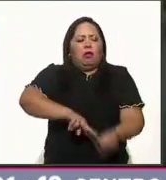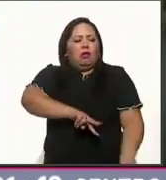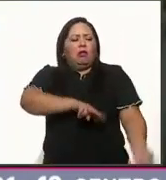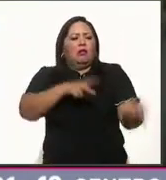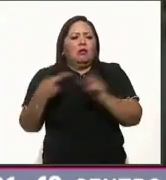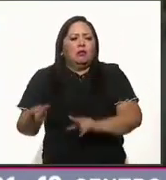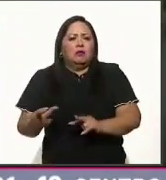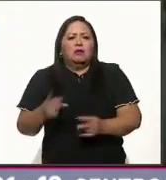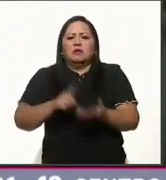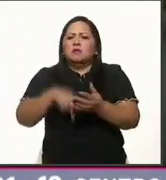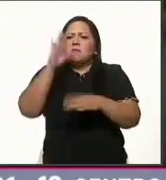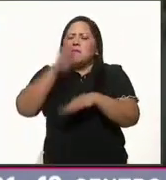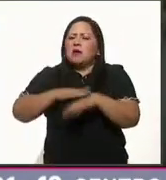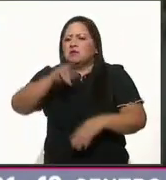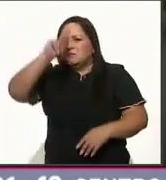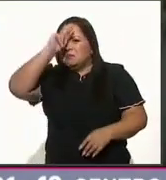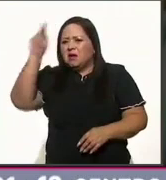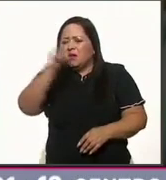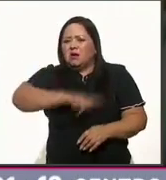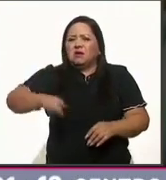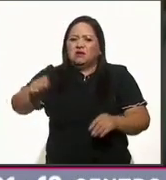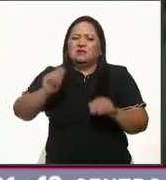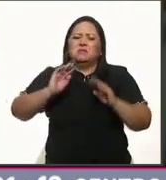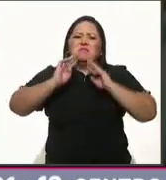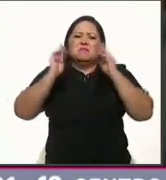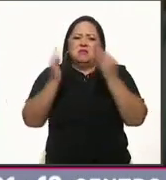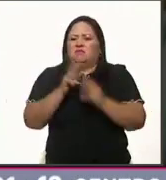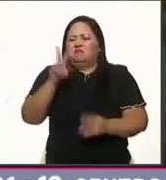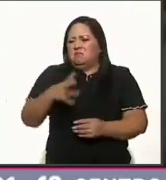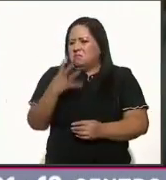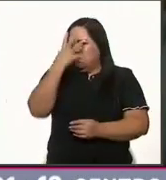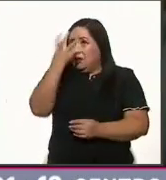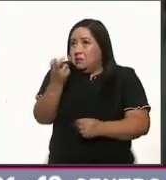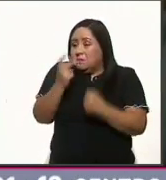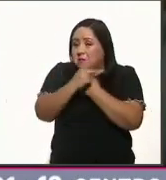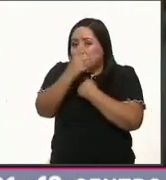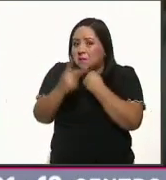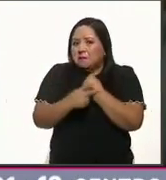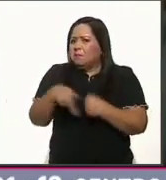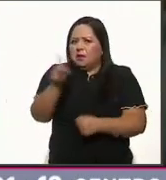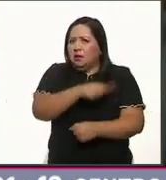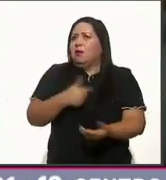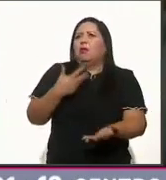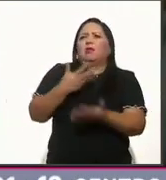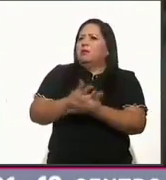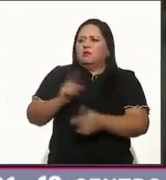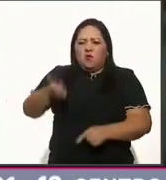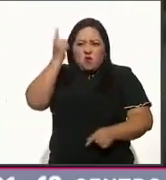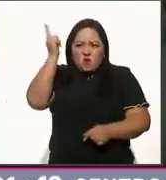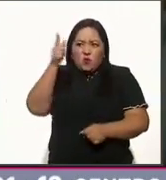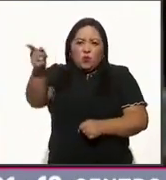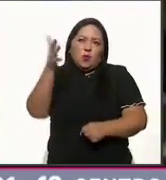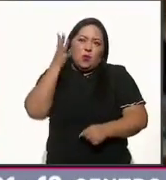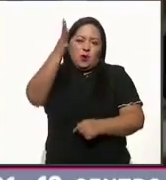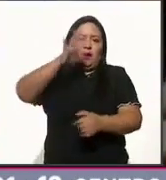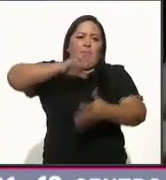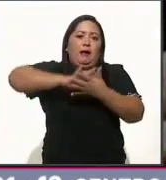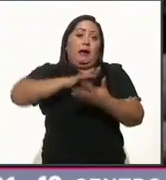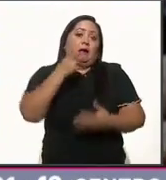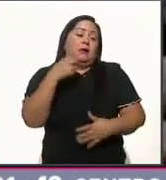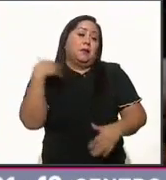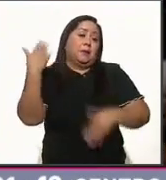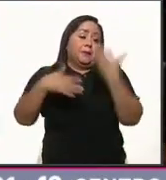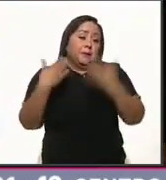y los mayores delincuentes están al frente de la seguridad pública. ¿Qué tragedia para el país? Pero no descansaremos hasta verlo en la cárcel, García Luna. En